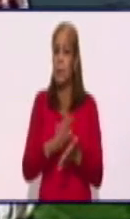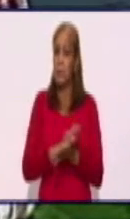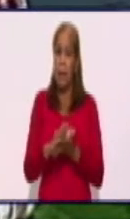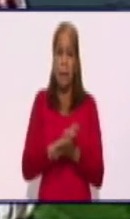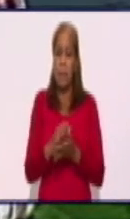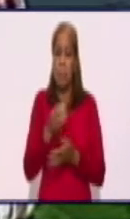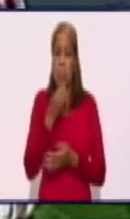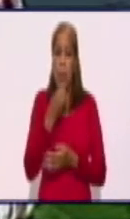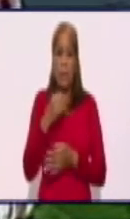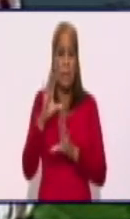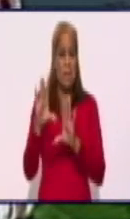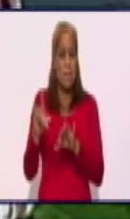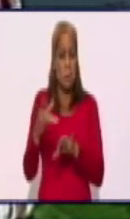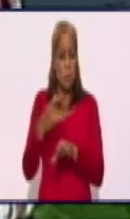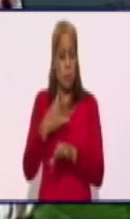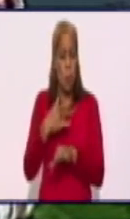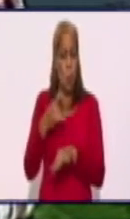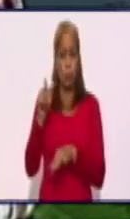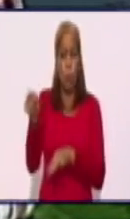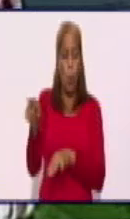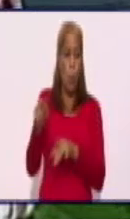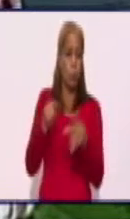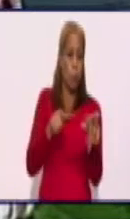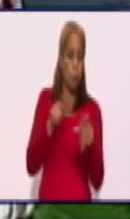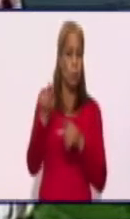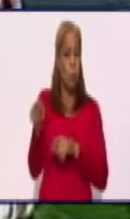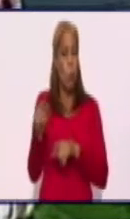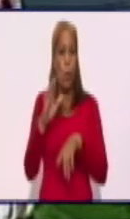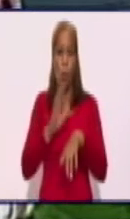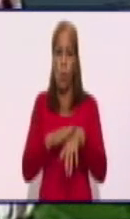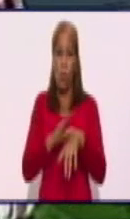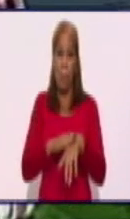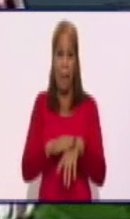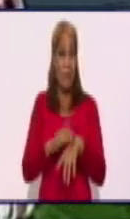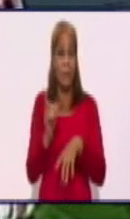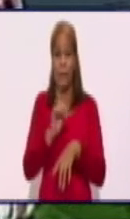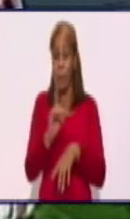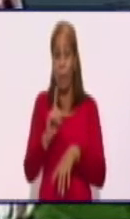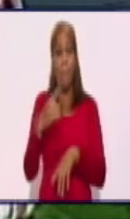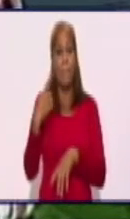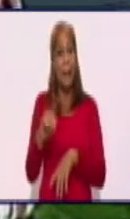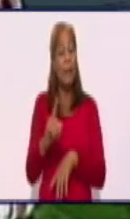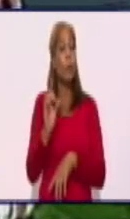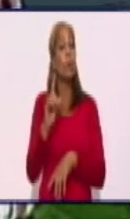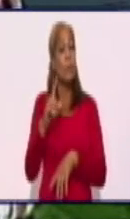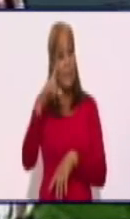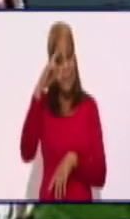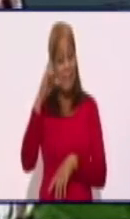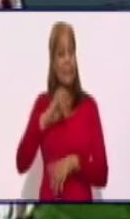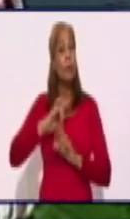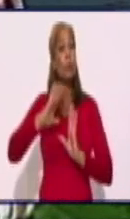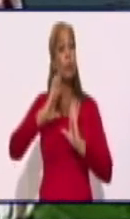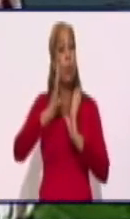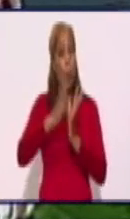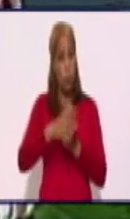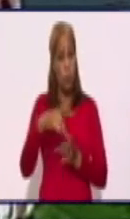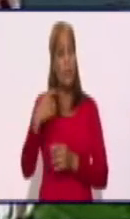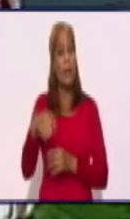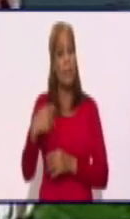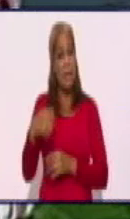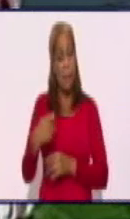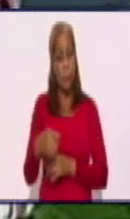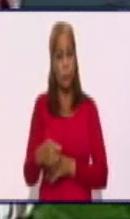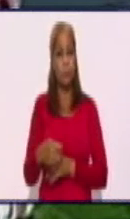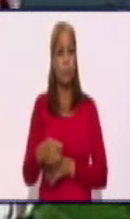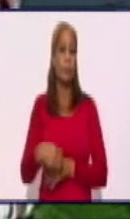culpable de enfermarse, pero todos sí debiéramos ser responsables de cumplir con las medidas que